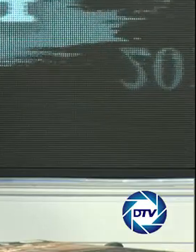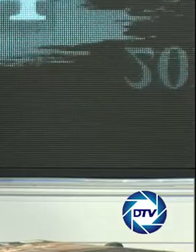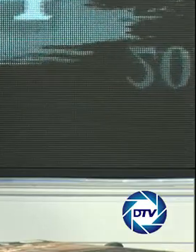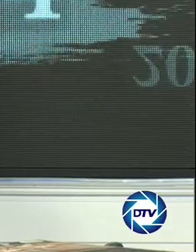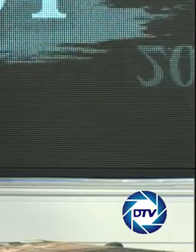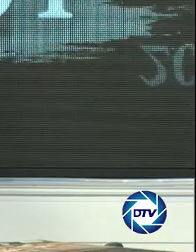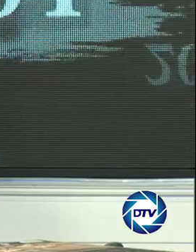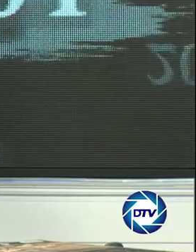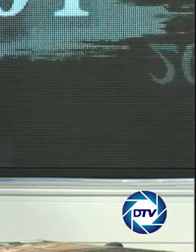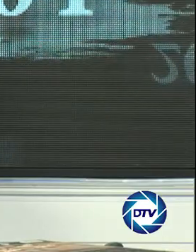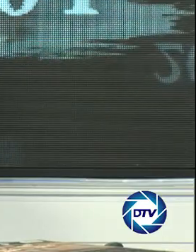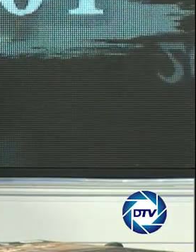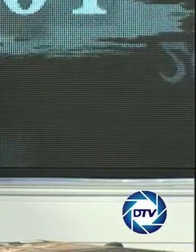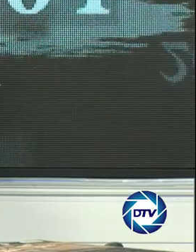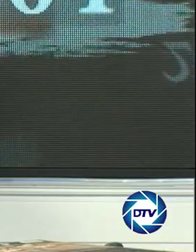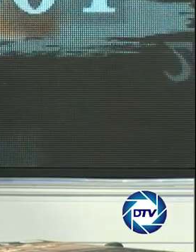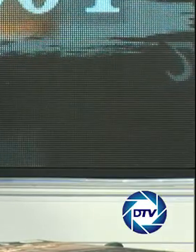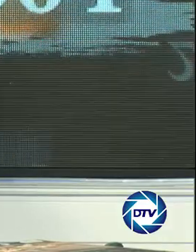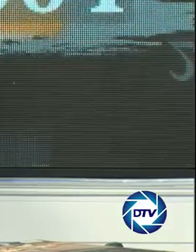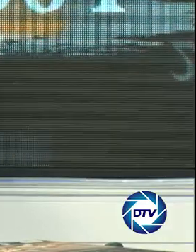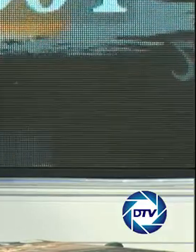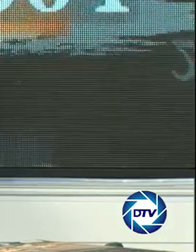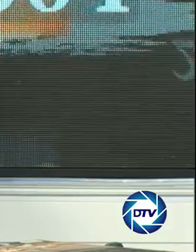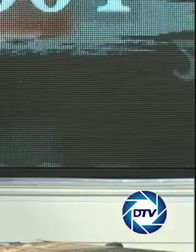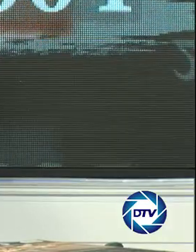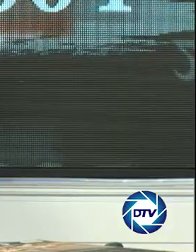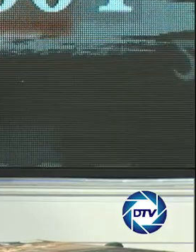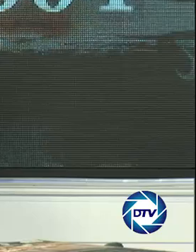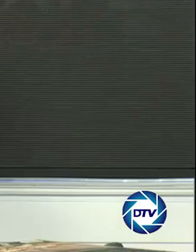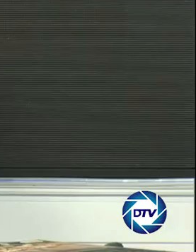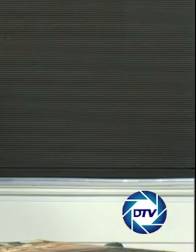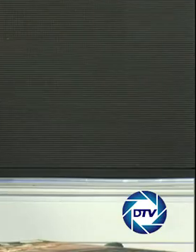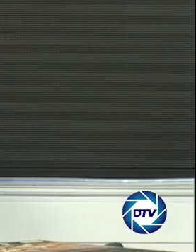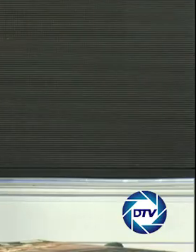acompañarnos en Los Intocables. De nada, un abrazo a todos y muy buenas noches. Muy buenas noches, saludo. Bueno, Fran.